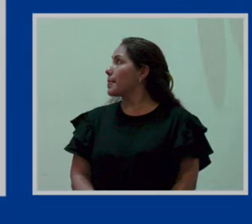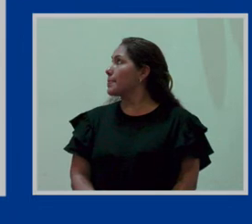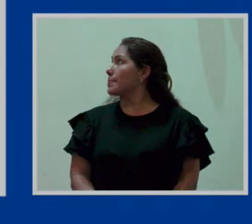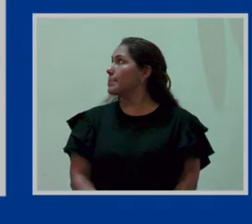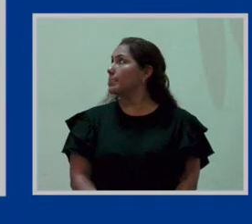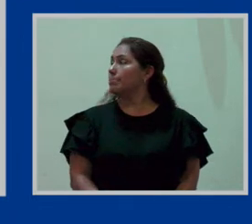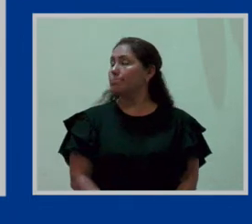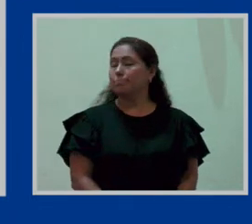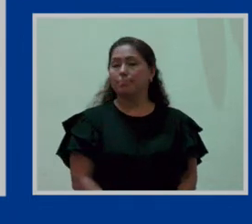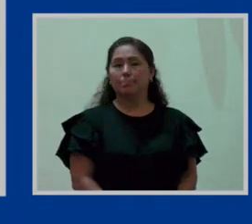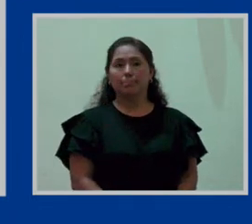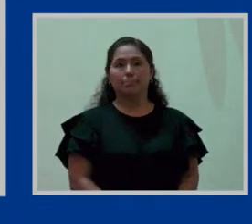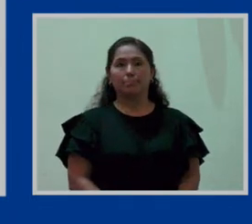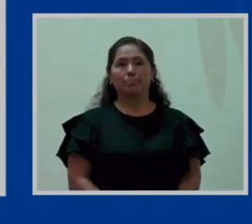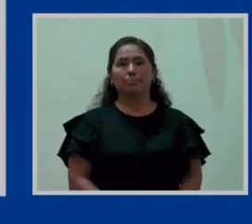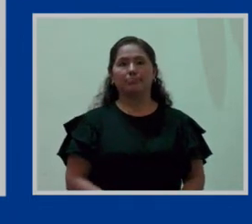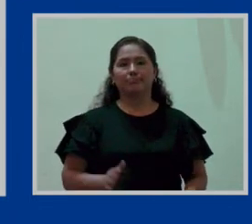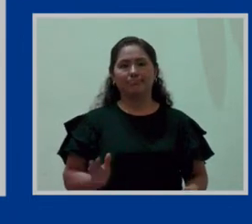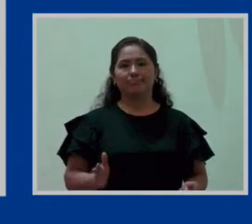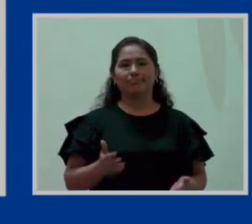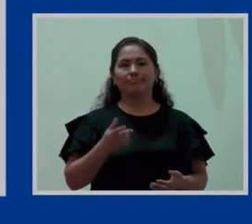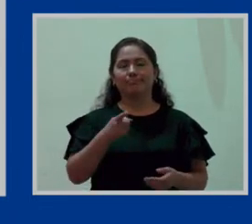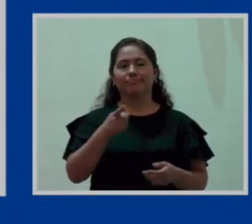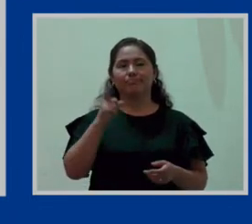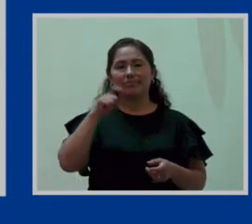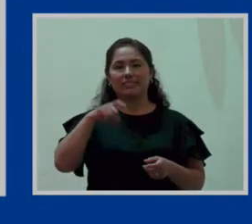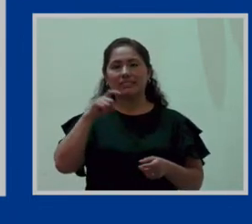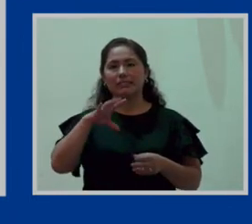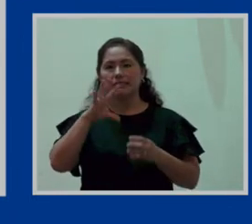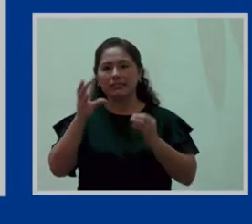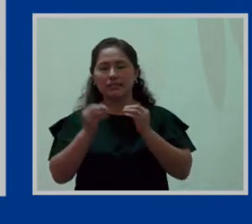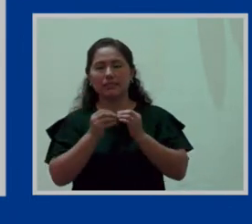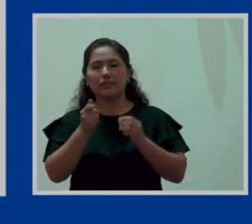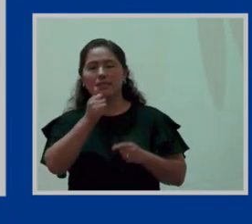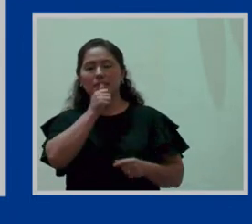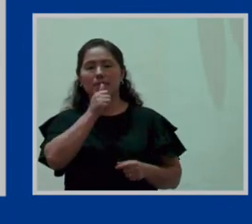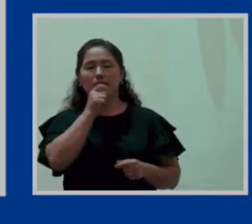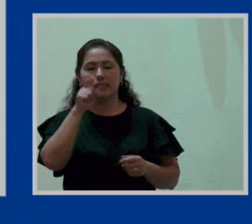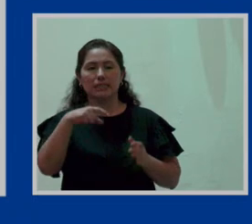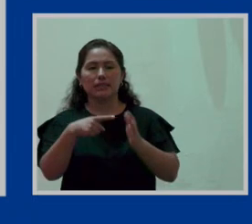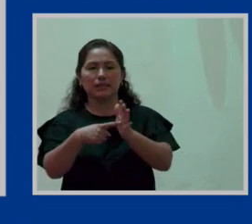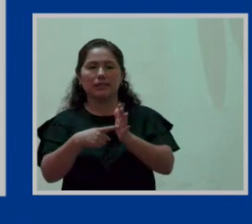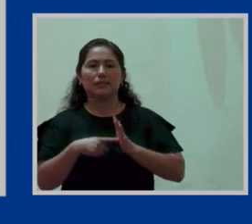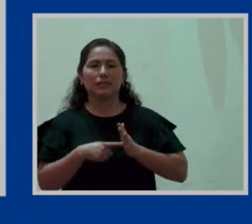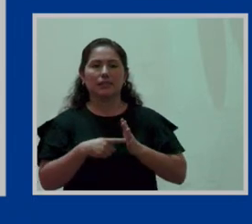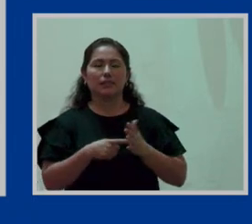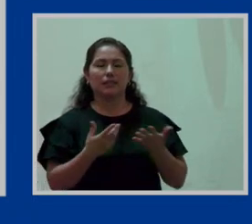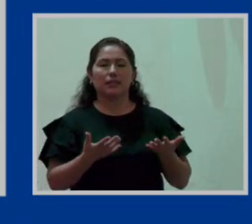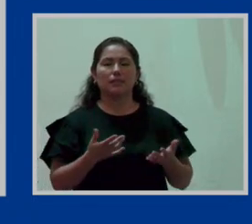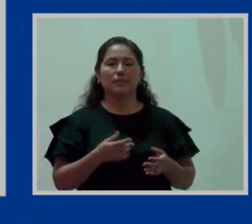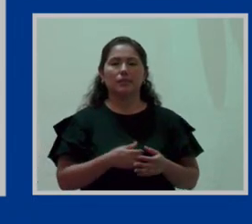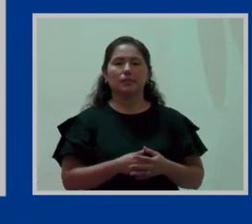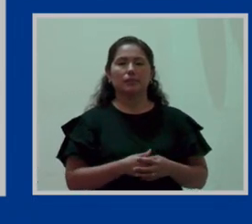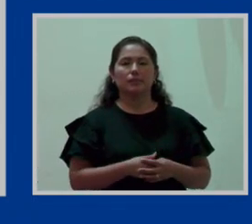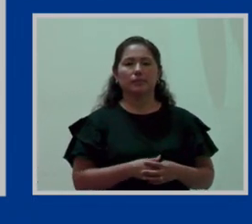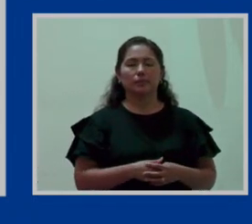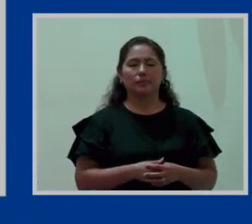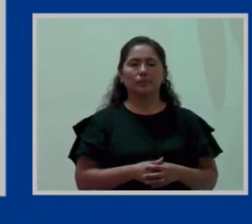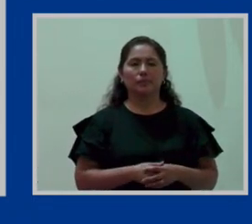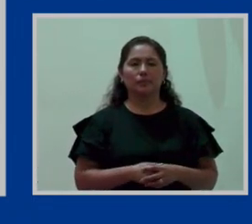el elemento privacidad requiere, como lo dice el inciso correspondiente, ¿no?